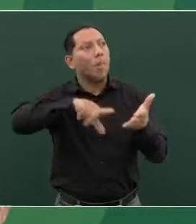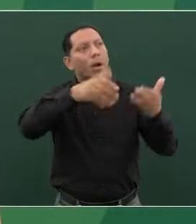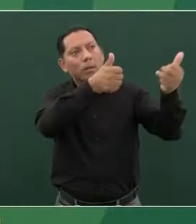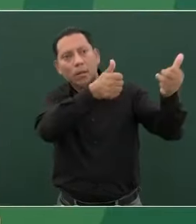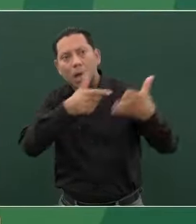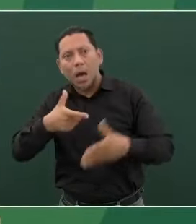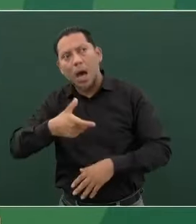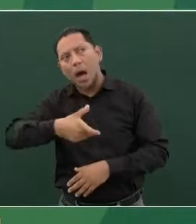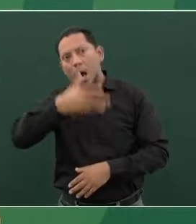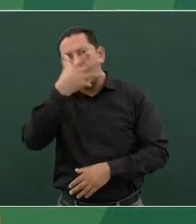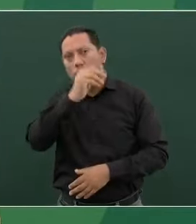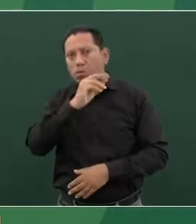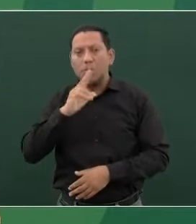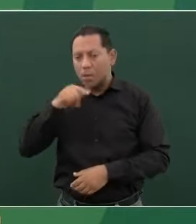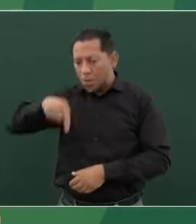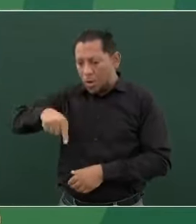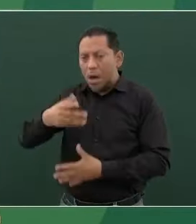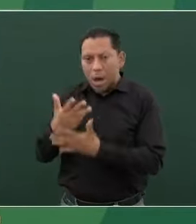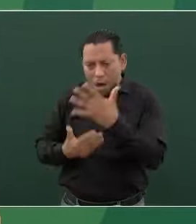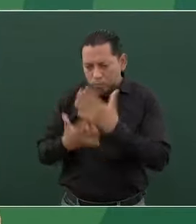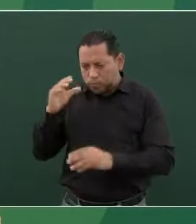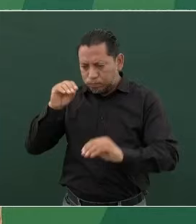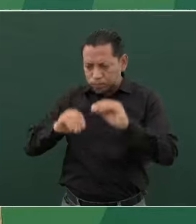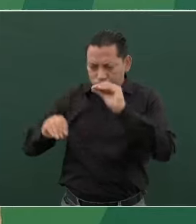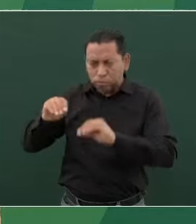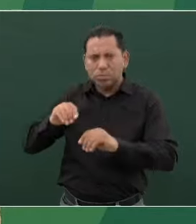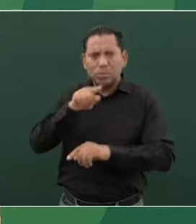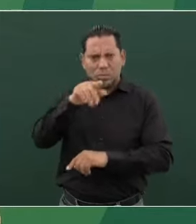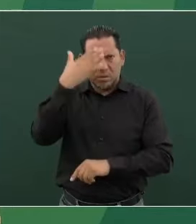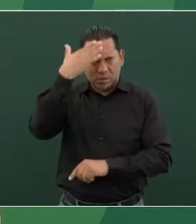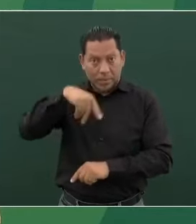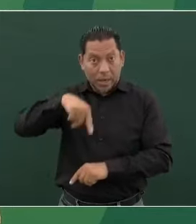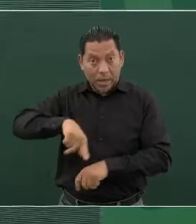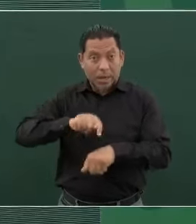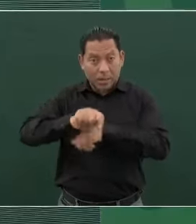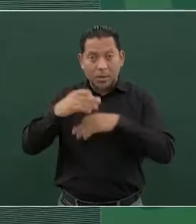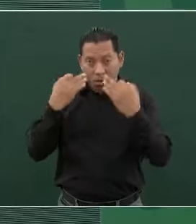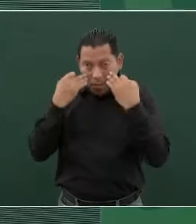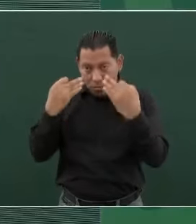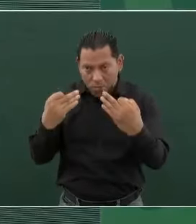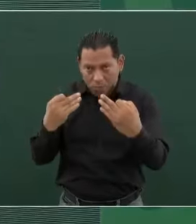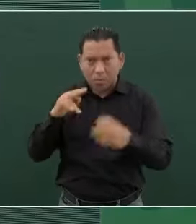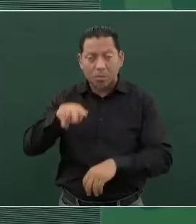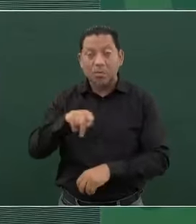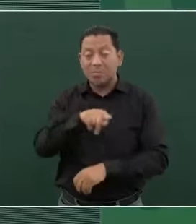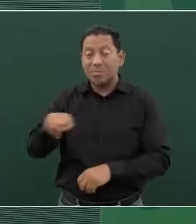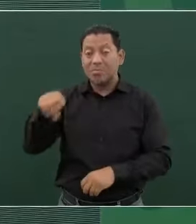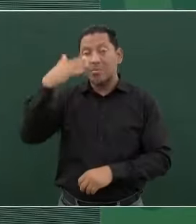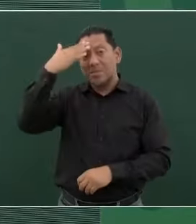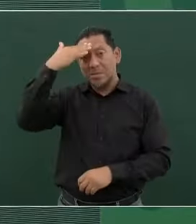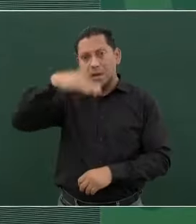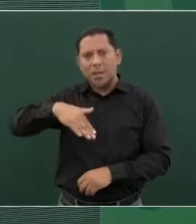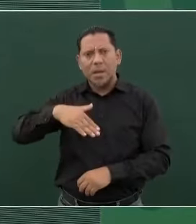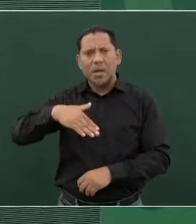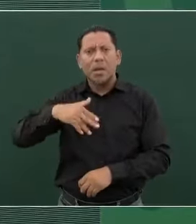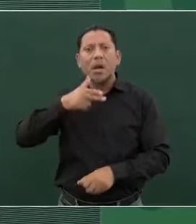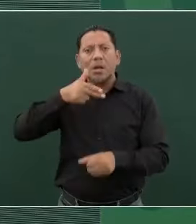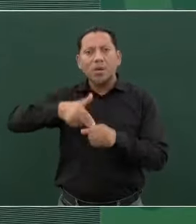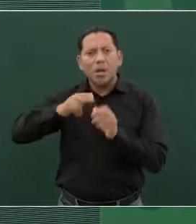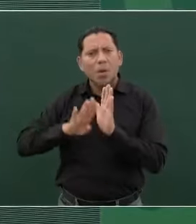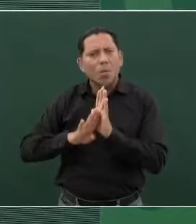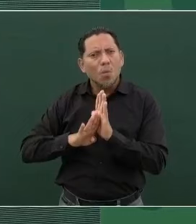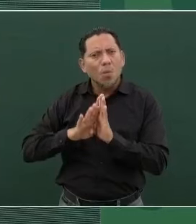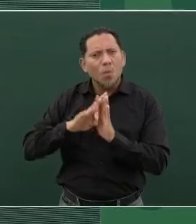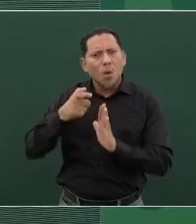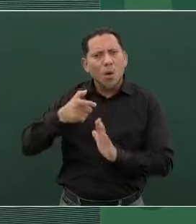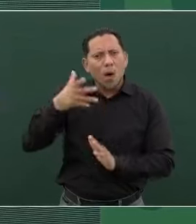a ustedes aquí en Tampachula les consta de cómo no ha aumentado la gasolina,